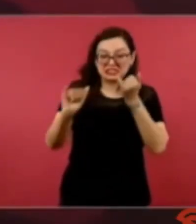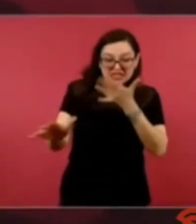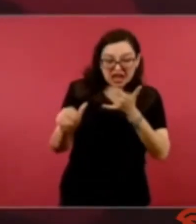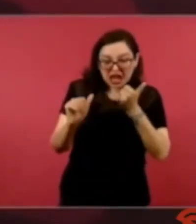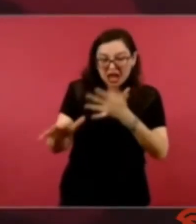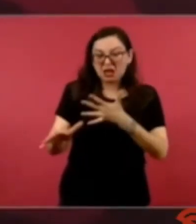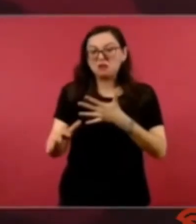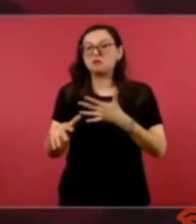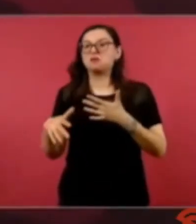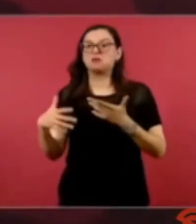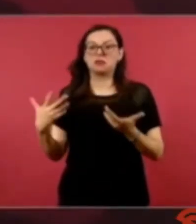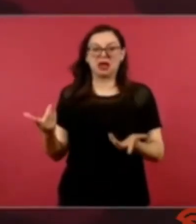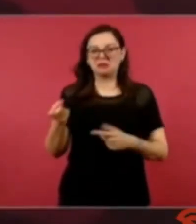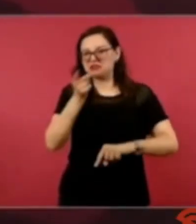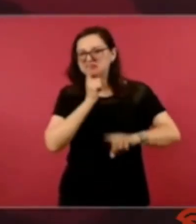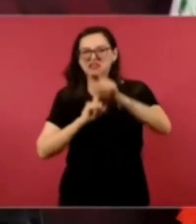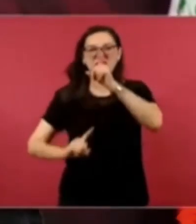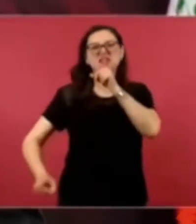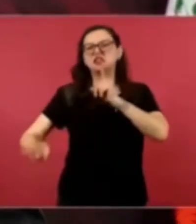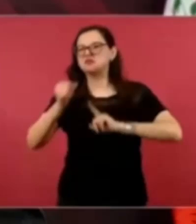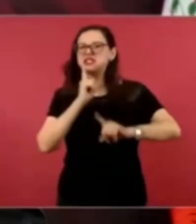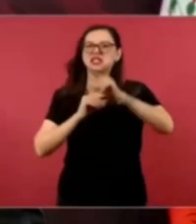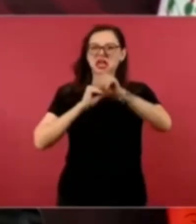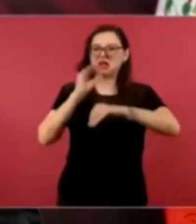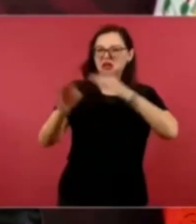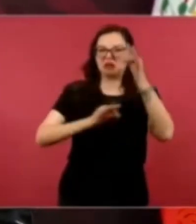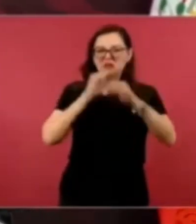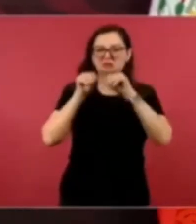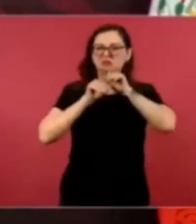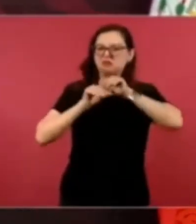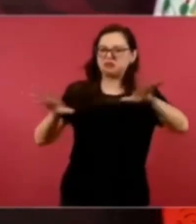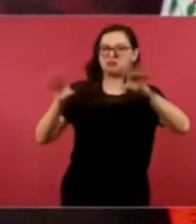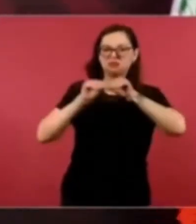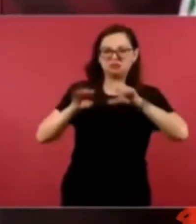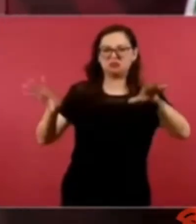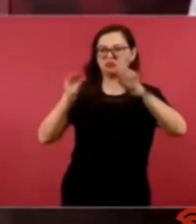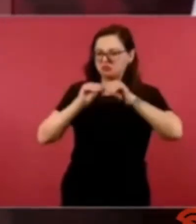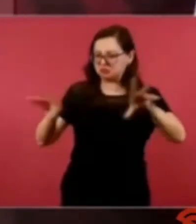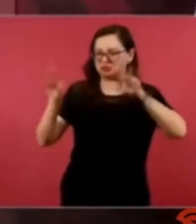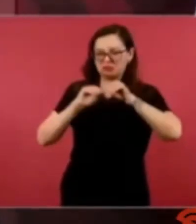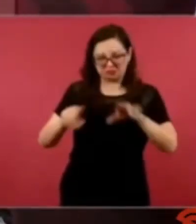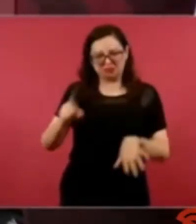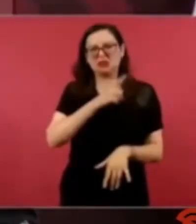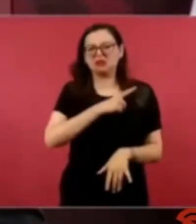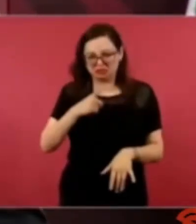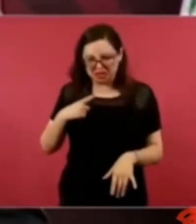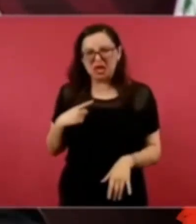con puras mentiras la campaña tiene que ser de mentiras